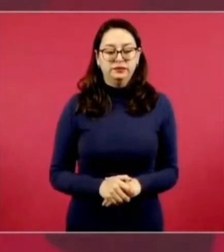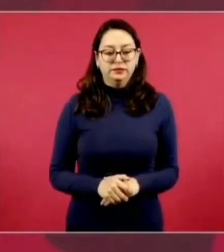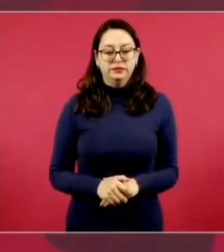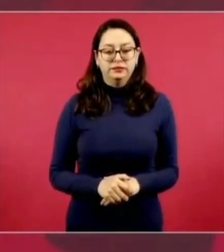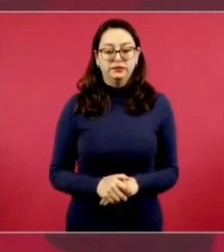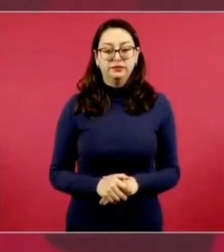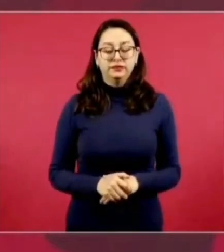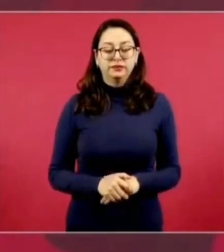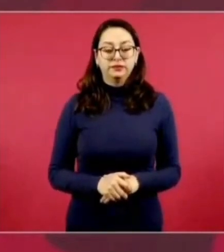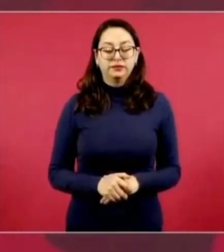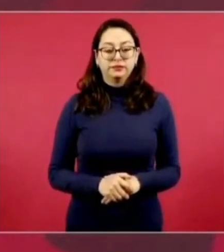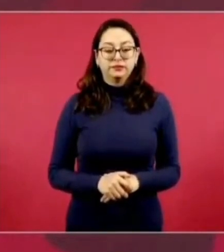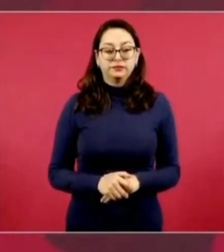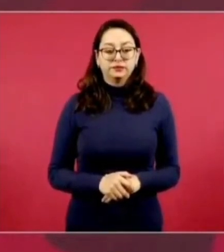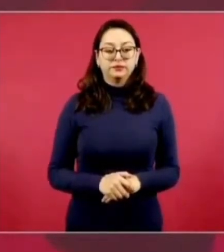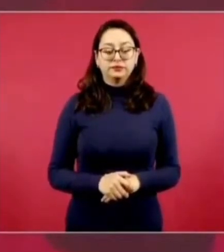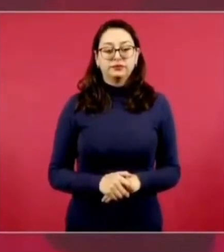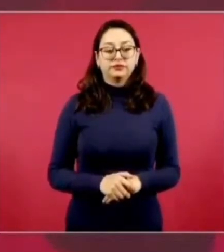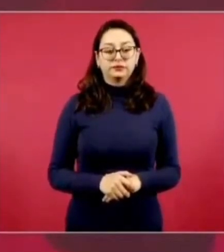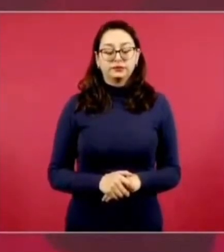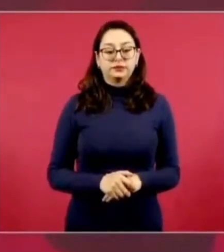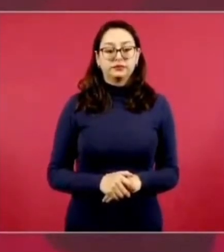entonces yo estudiaba acá